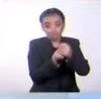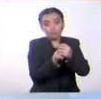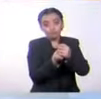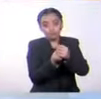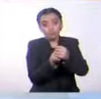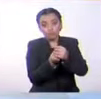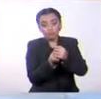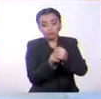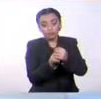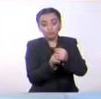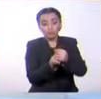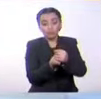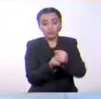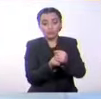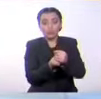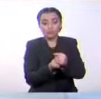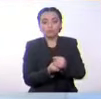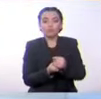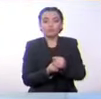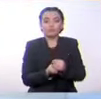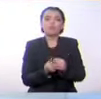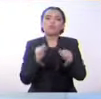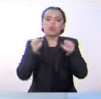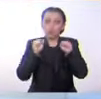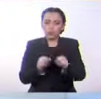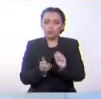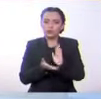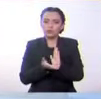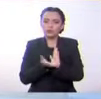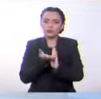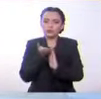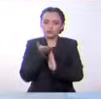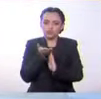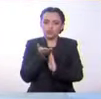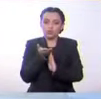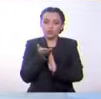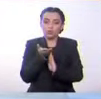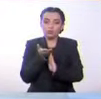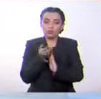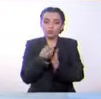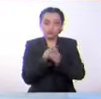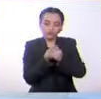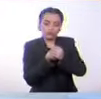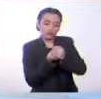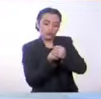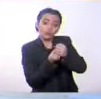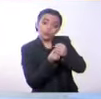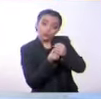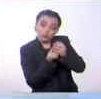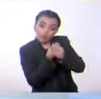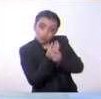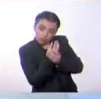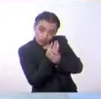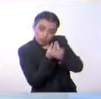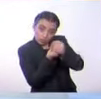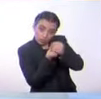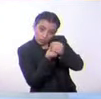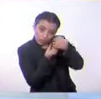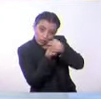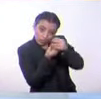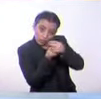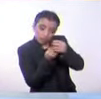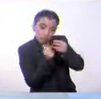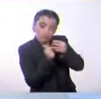Este último caso se conoce como animales ovovivíparos. Es decir, el huevo está